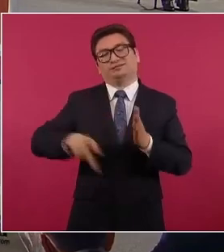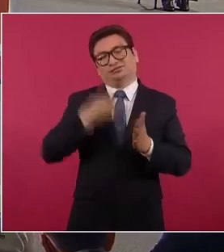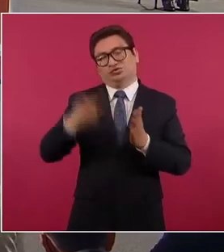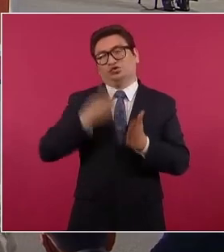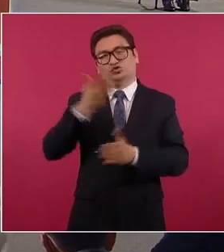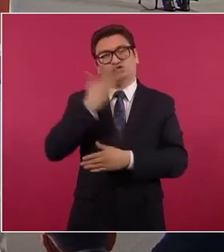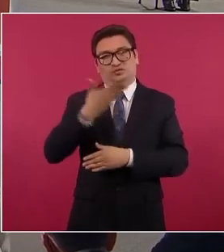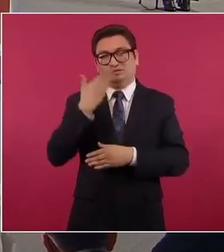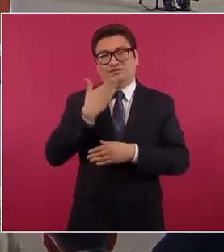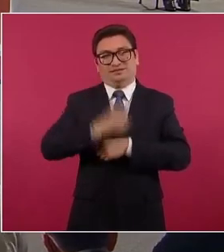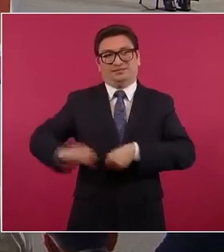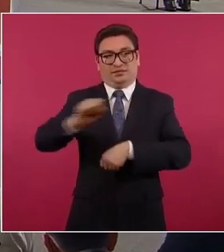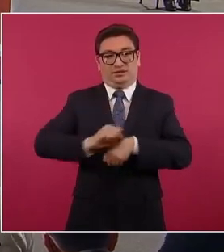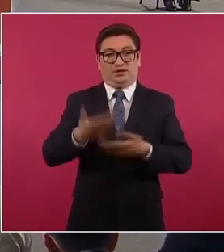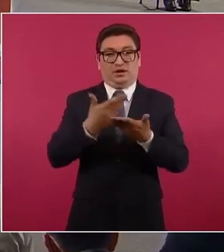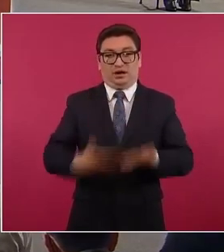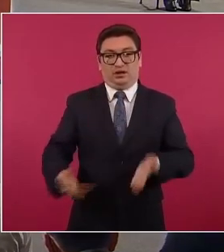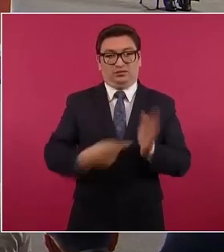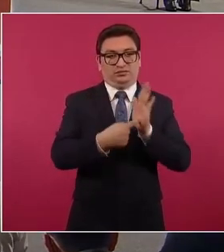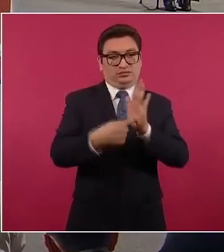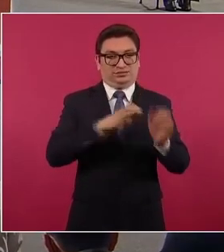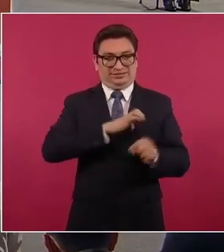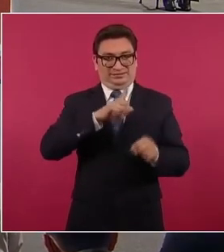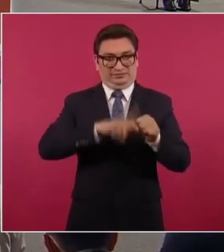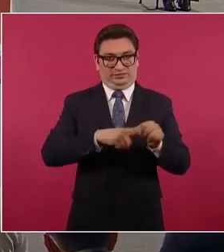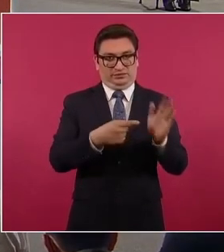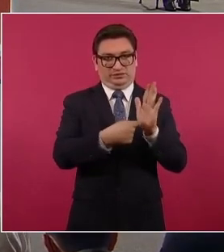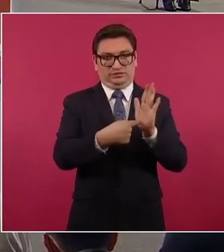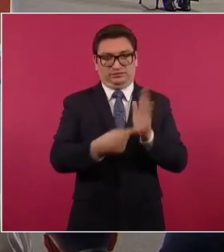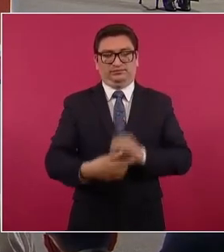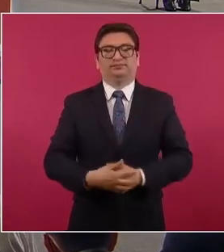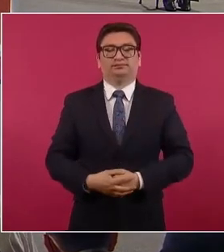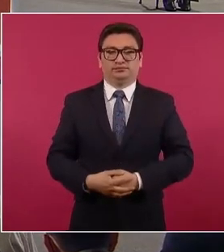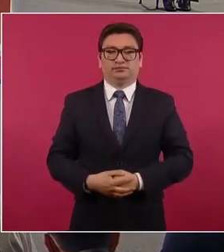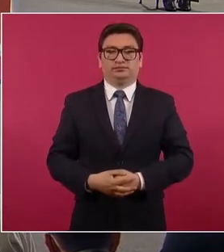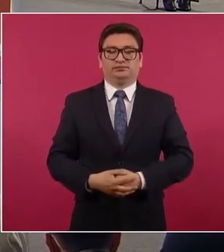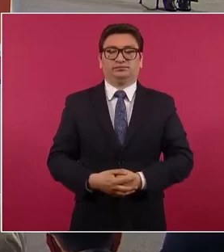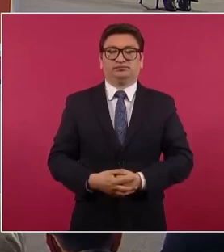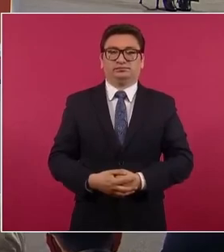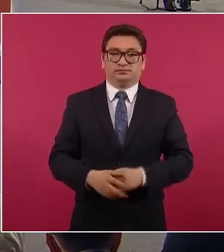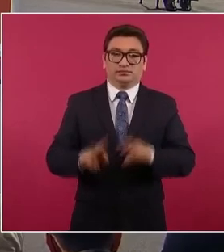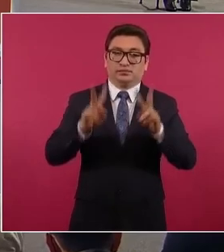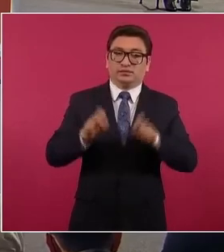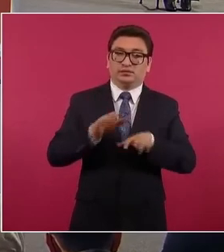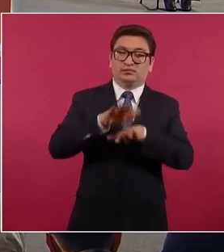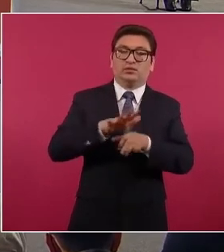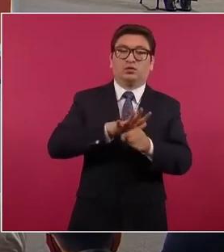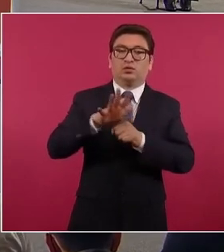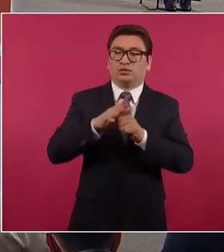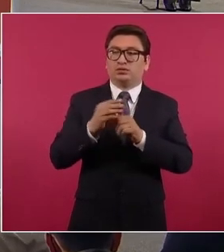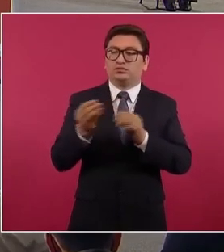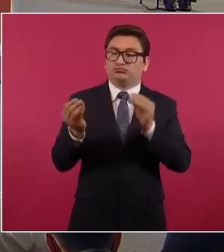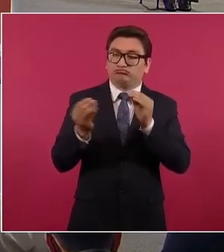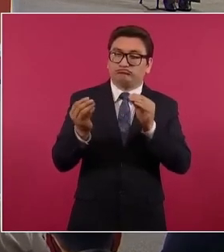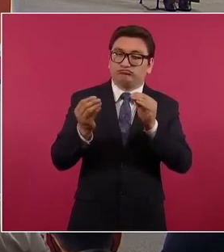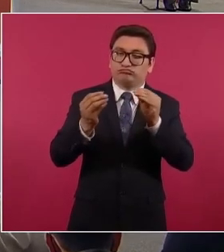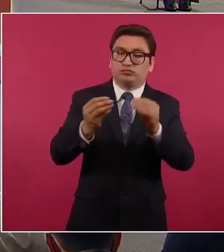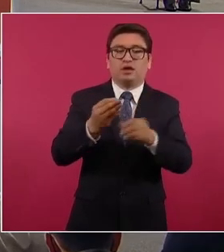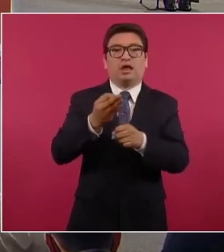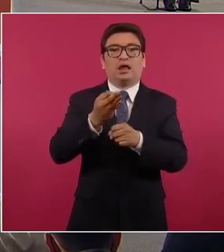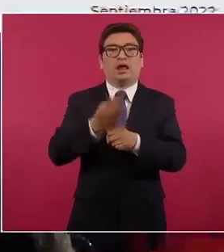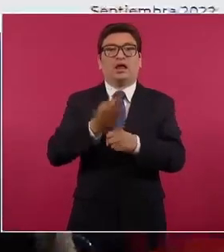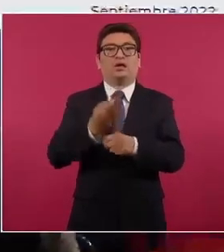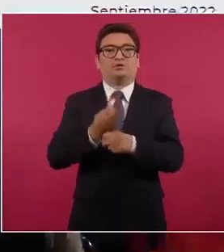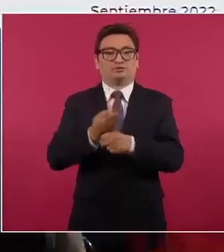con un apartado especial sobre el tema del debate que actualmente se